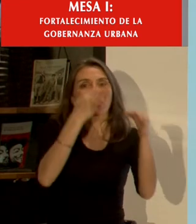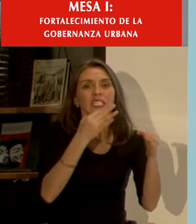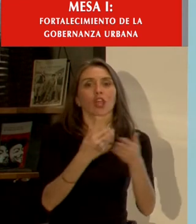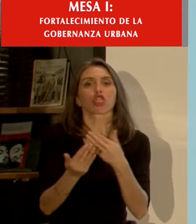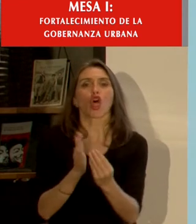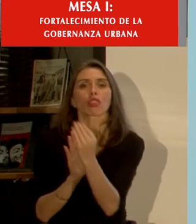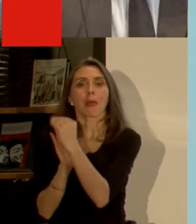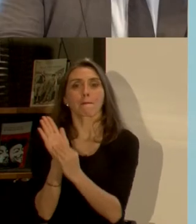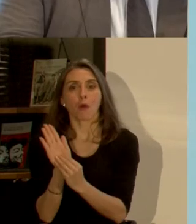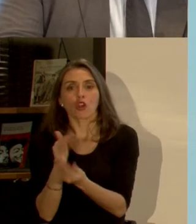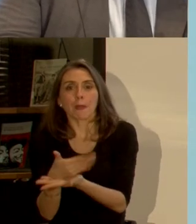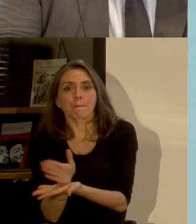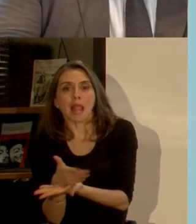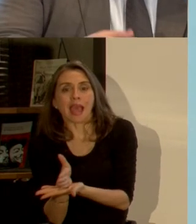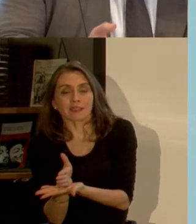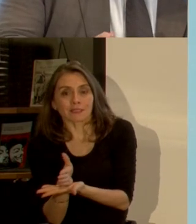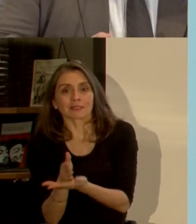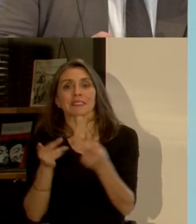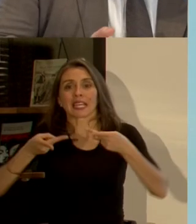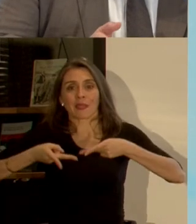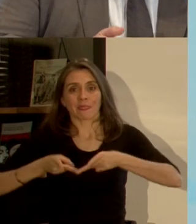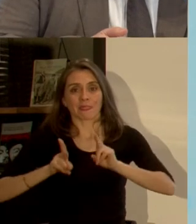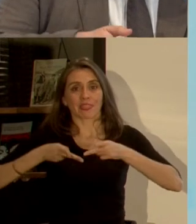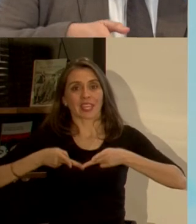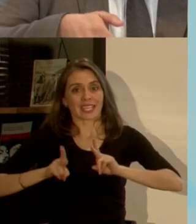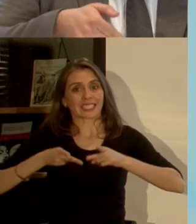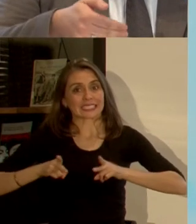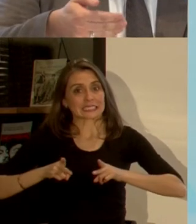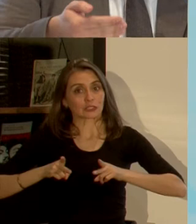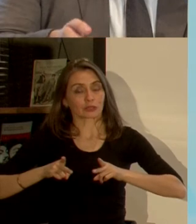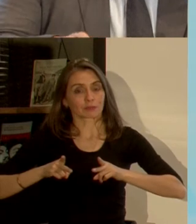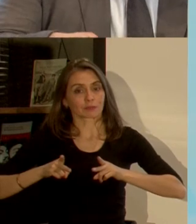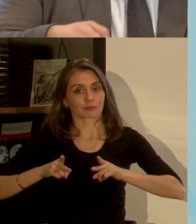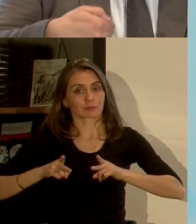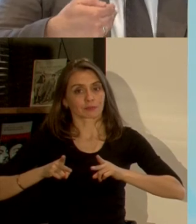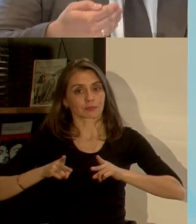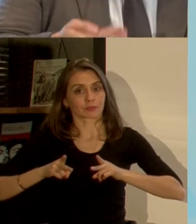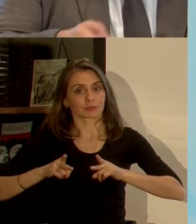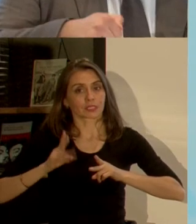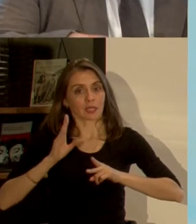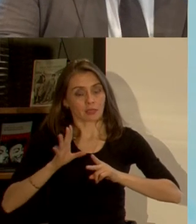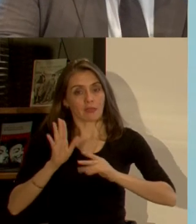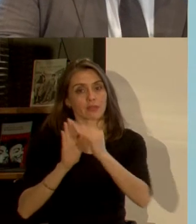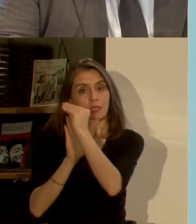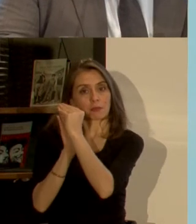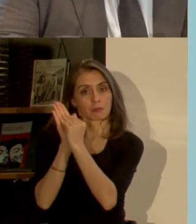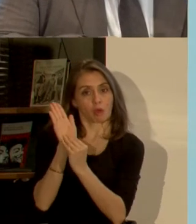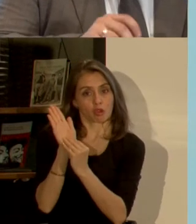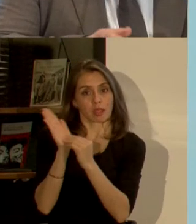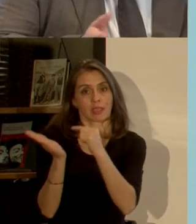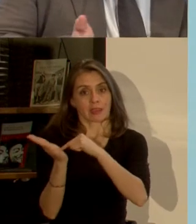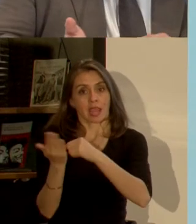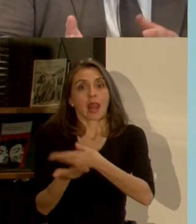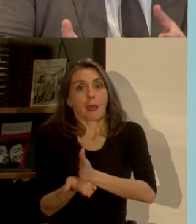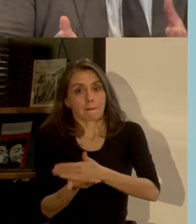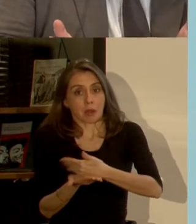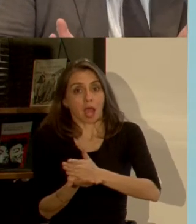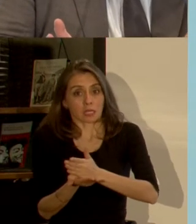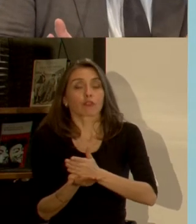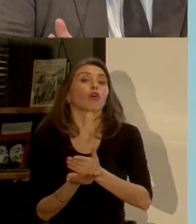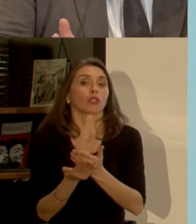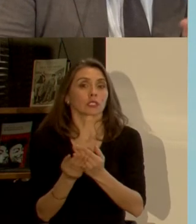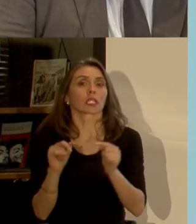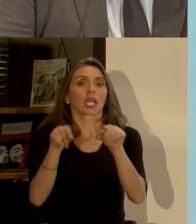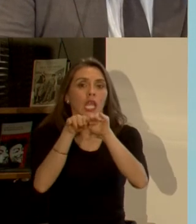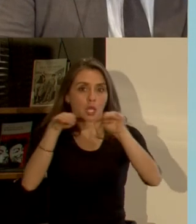dentro de los principios que uno tiene o derechos que tiene que responder o reflejar estos instrumentos por supuesto que está la